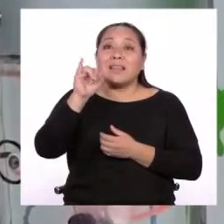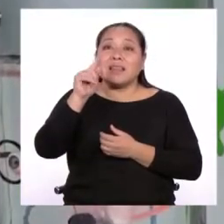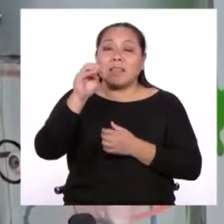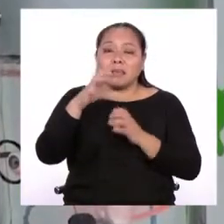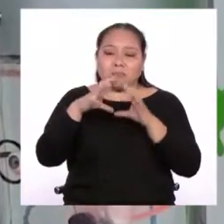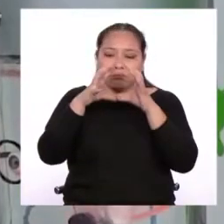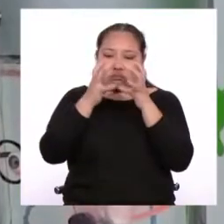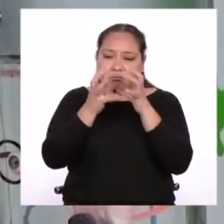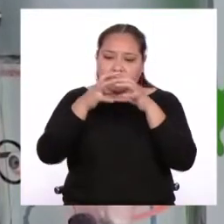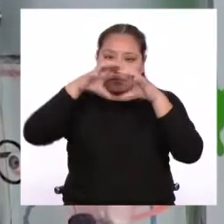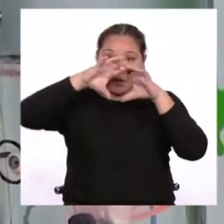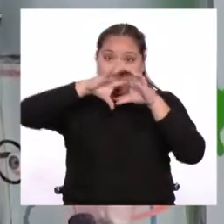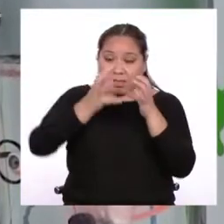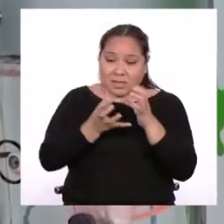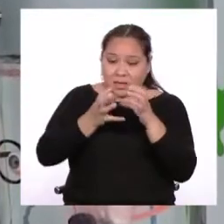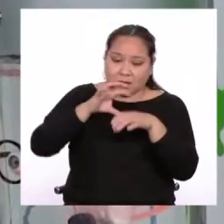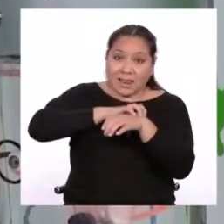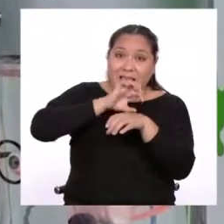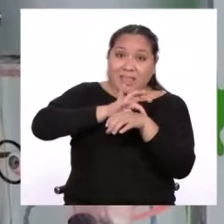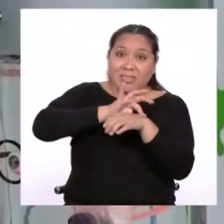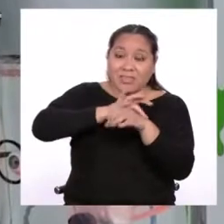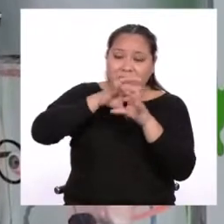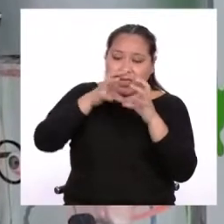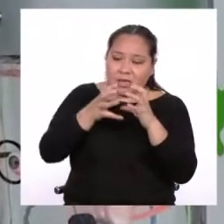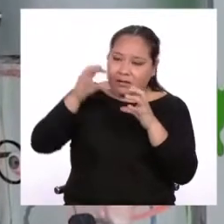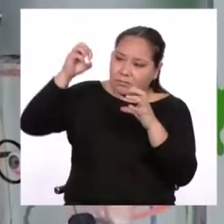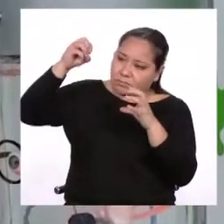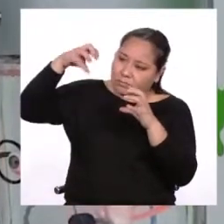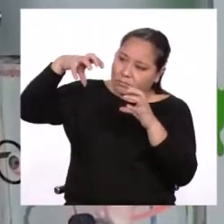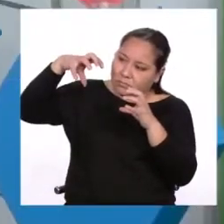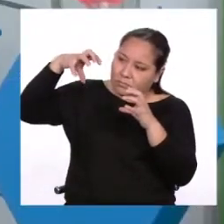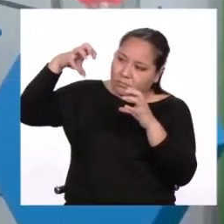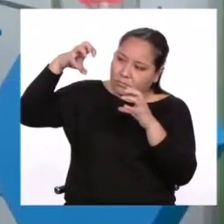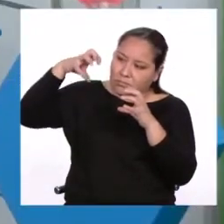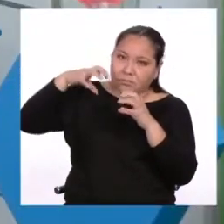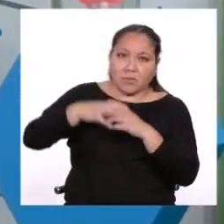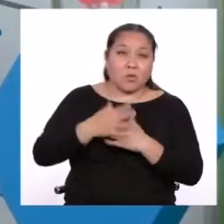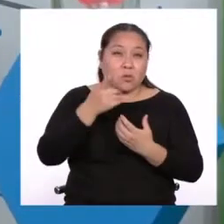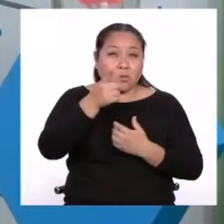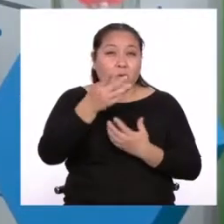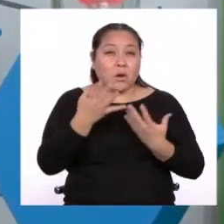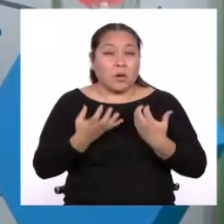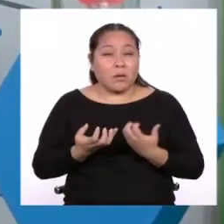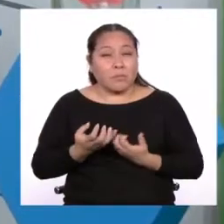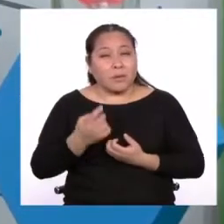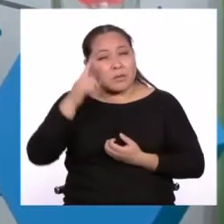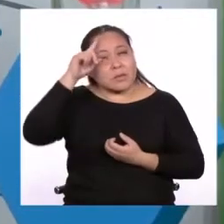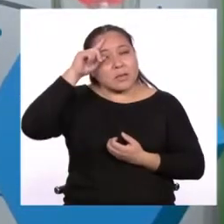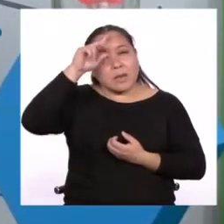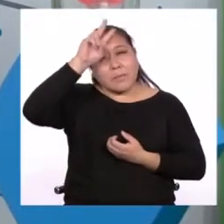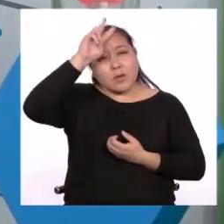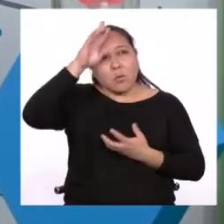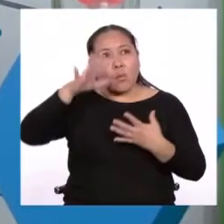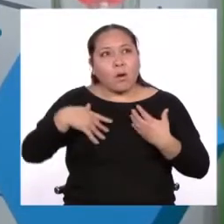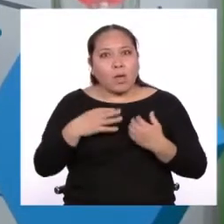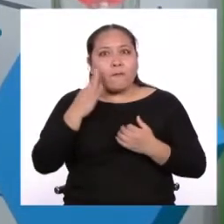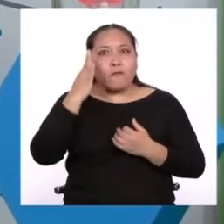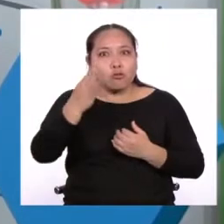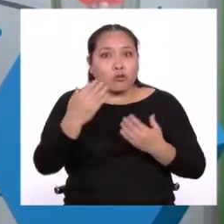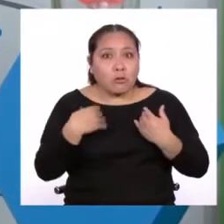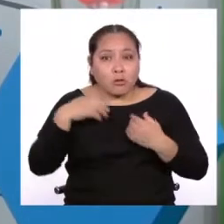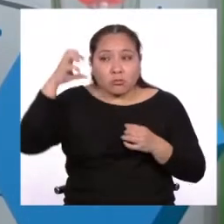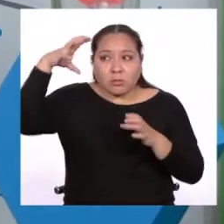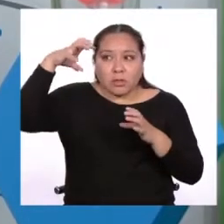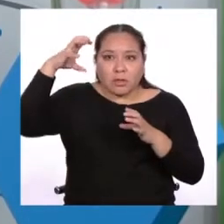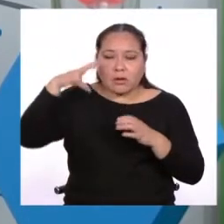pueda tener un satélite en el espacio algún día? ¡Ya! Información importante. Perú tiene un satélite en el espacio. Así es.